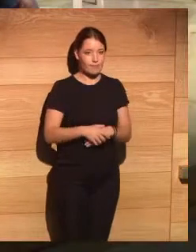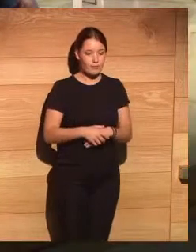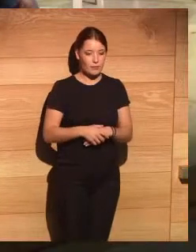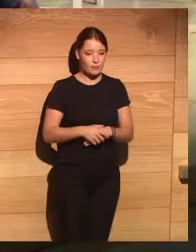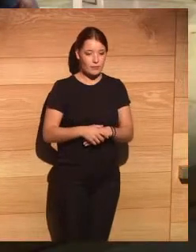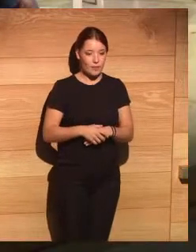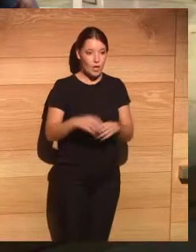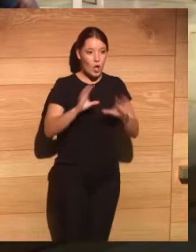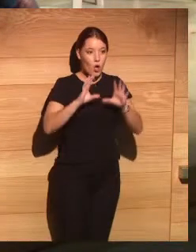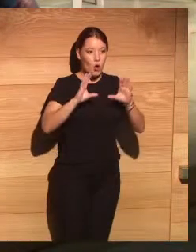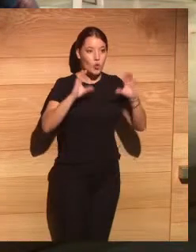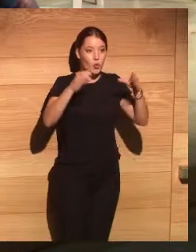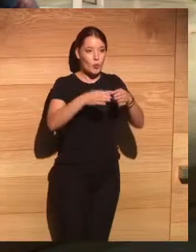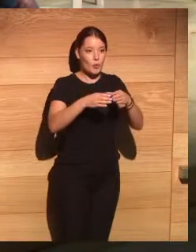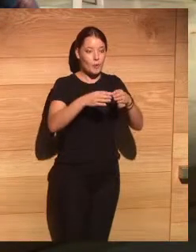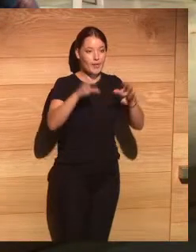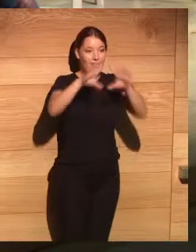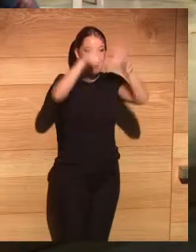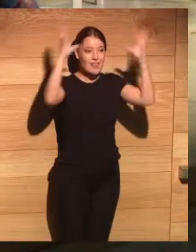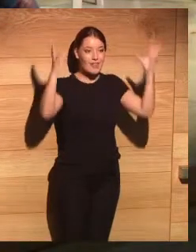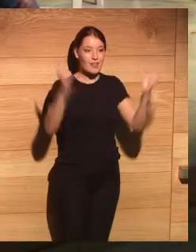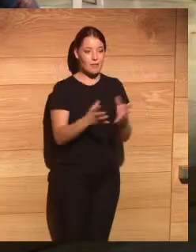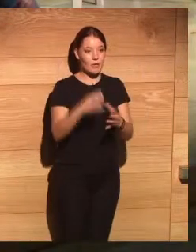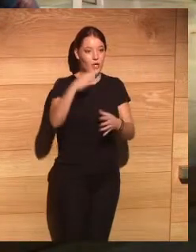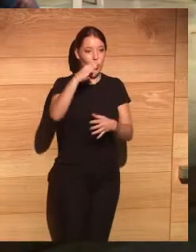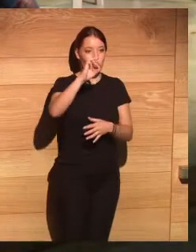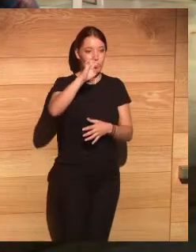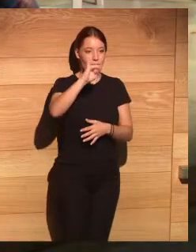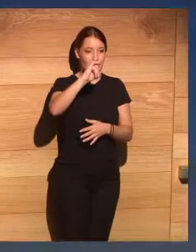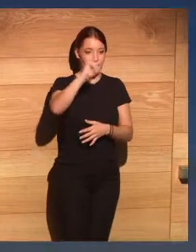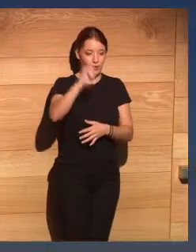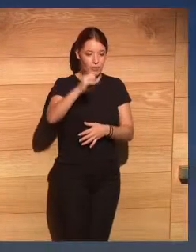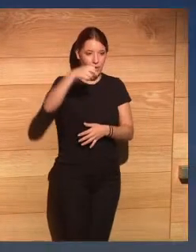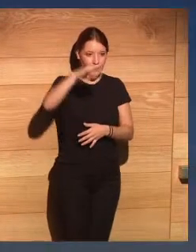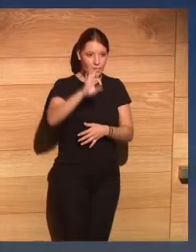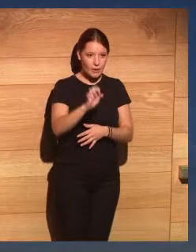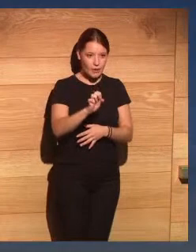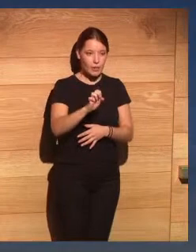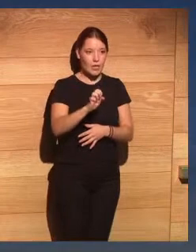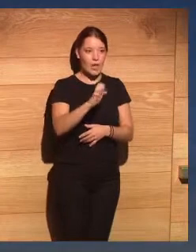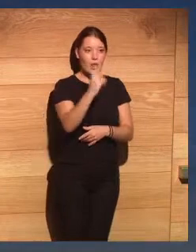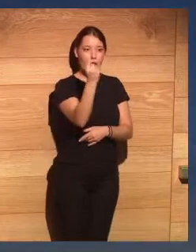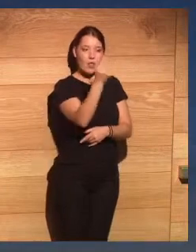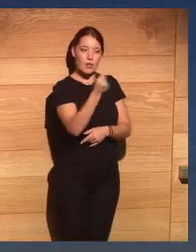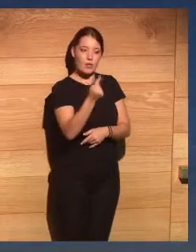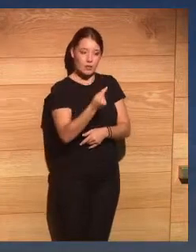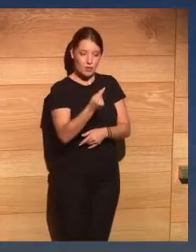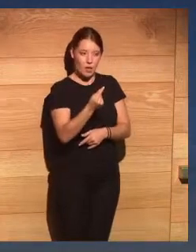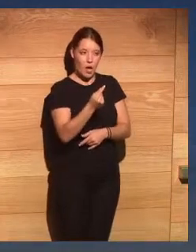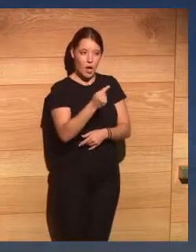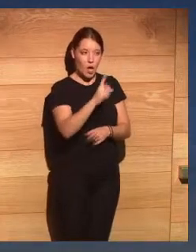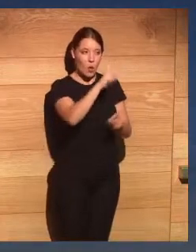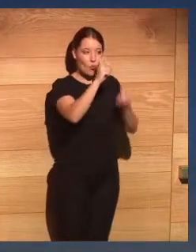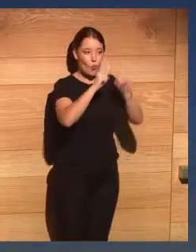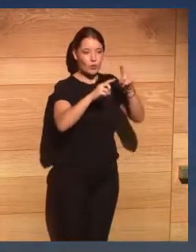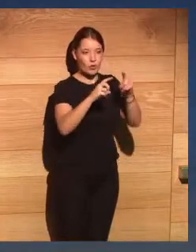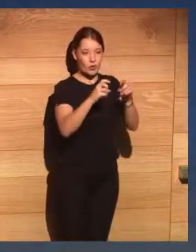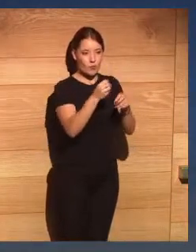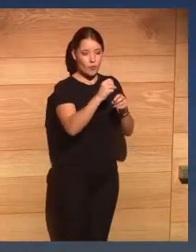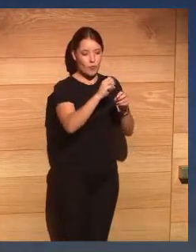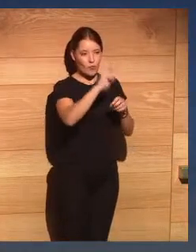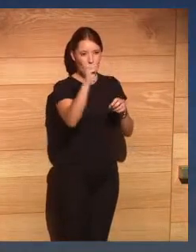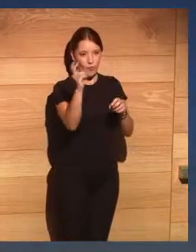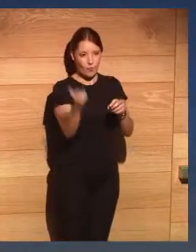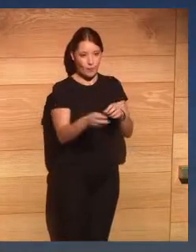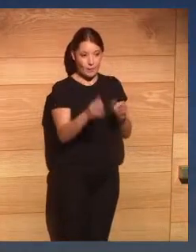cibercotizante desboza muchas de los de estas cuestiones en su libro yo